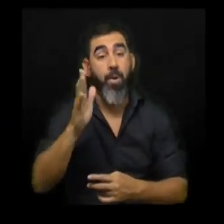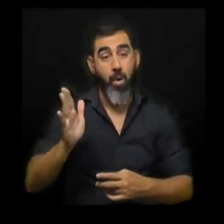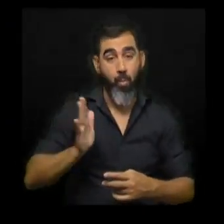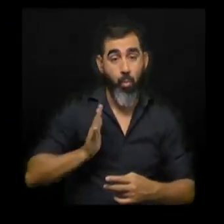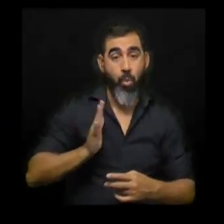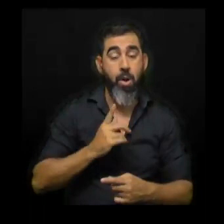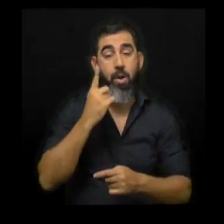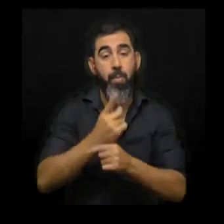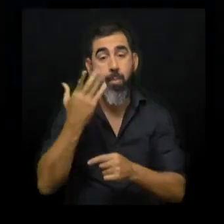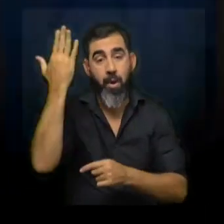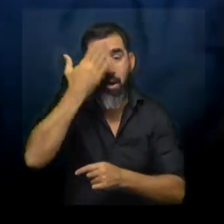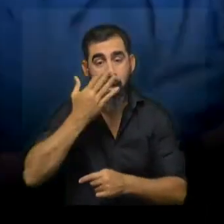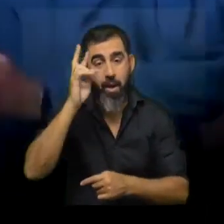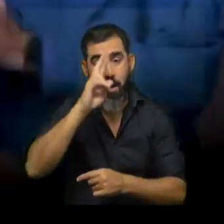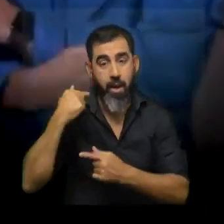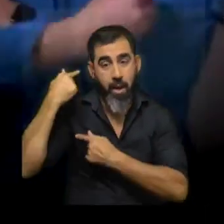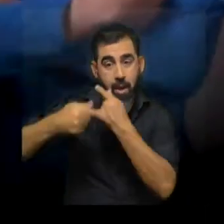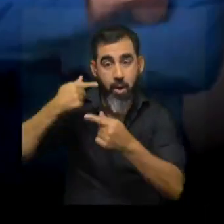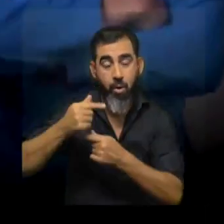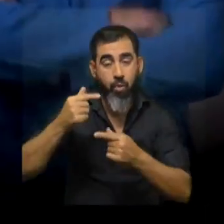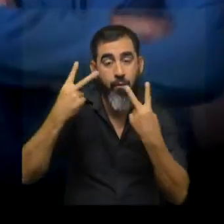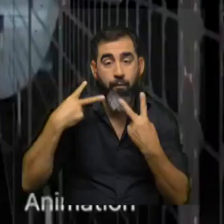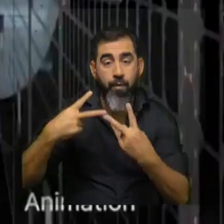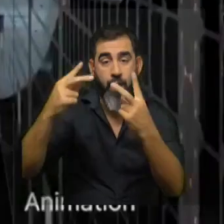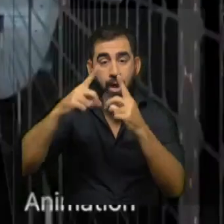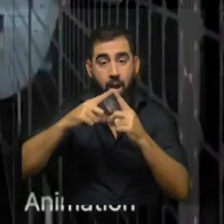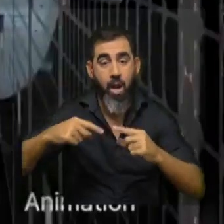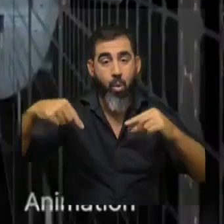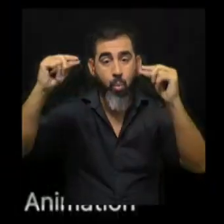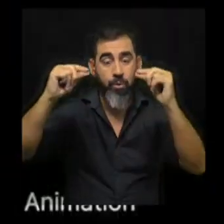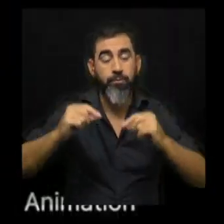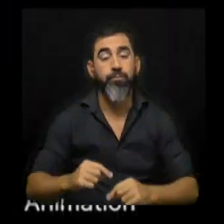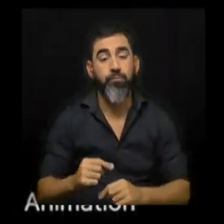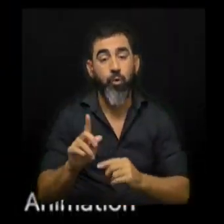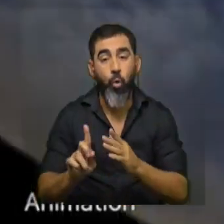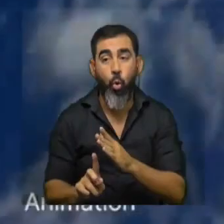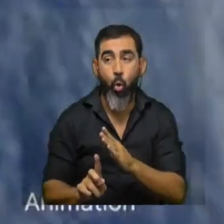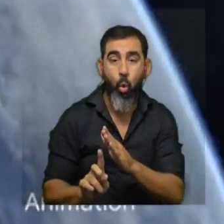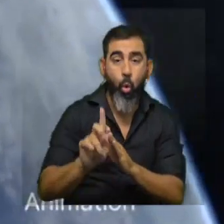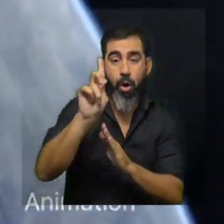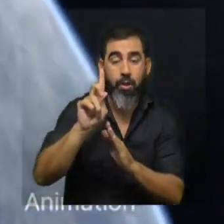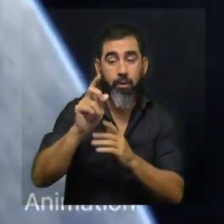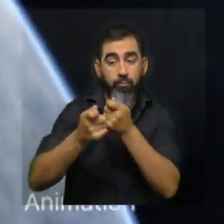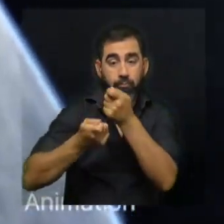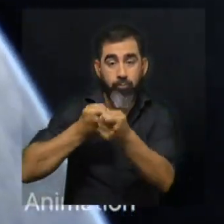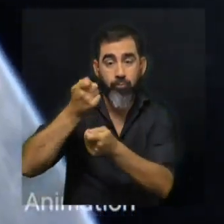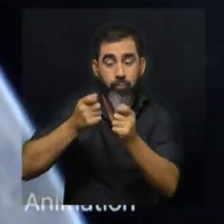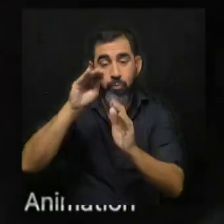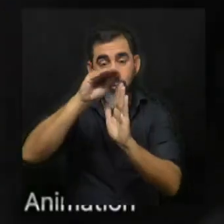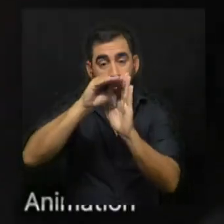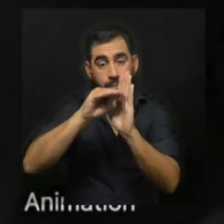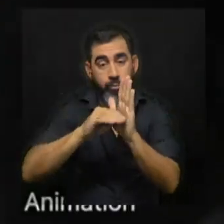y el primer afroamericano en la historia de las misiones lunares. Con este nuevo cohete y cápsulas construidas para este programa